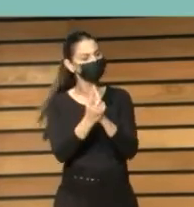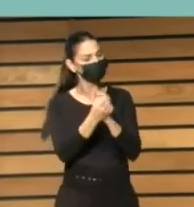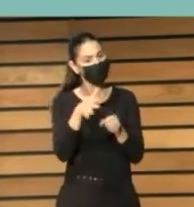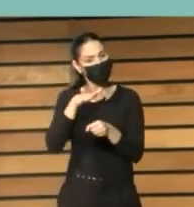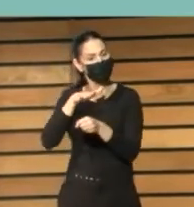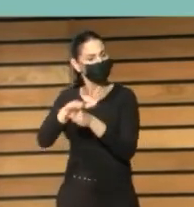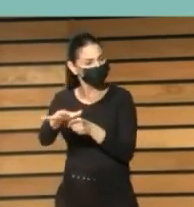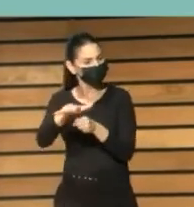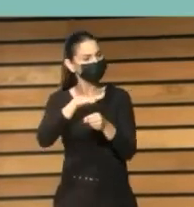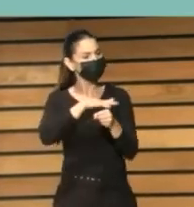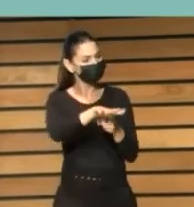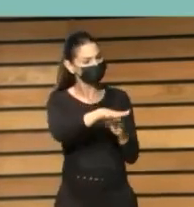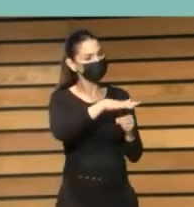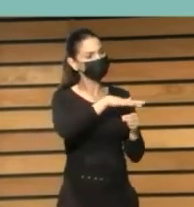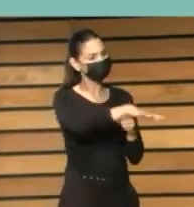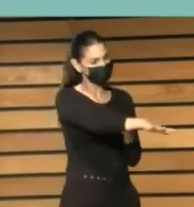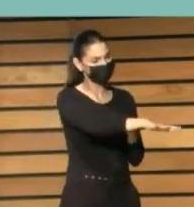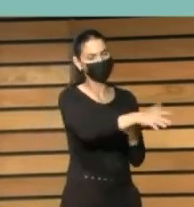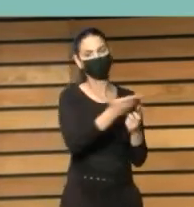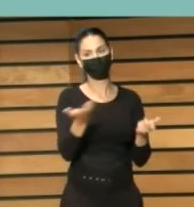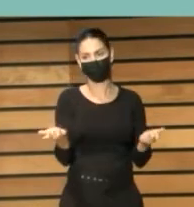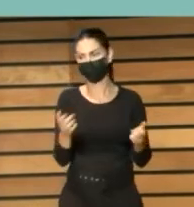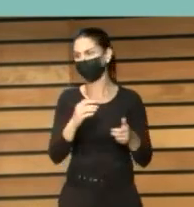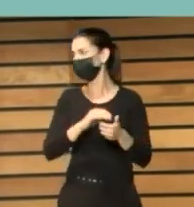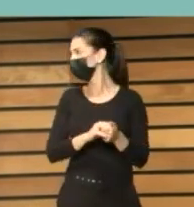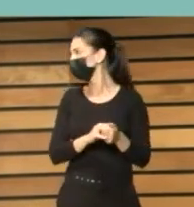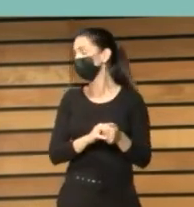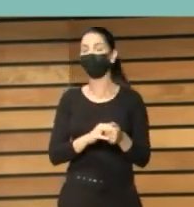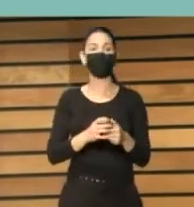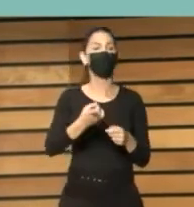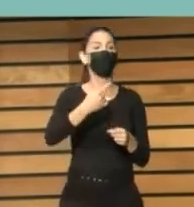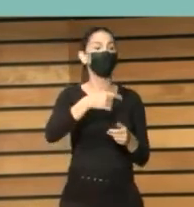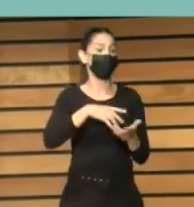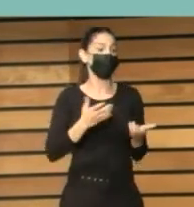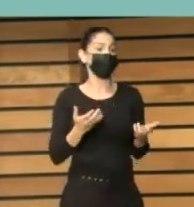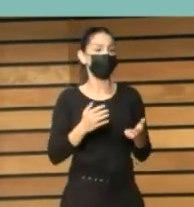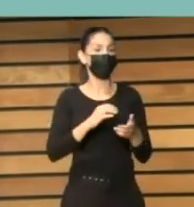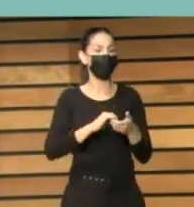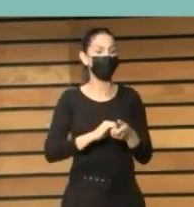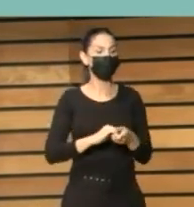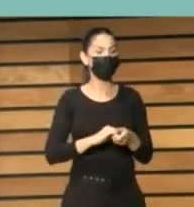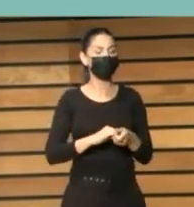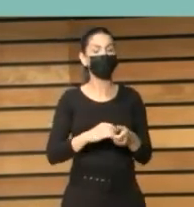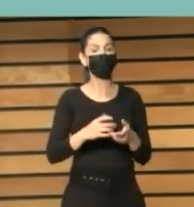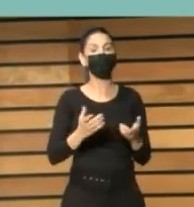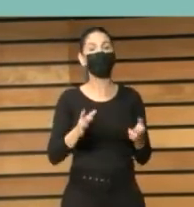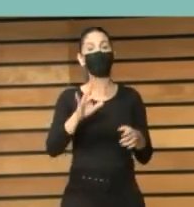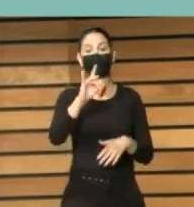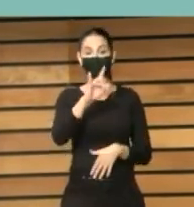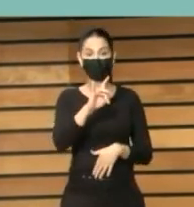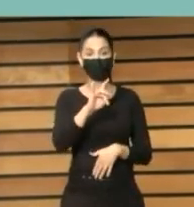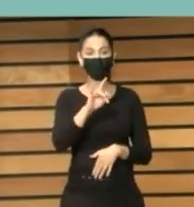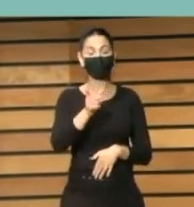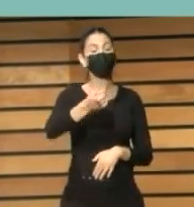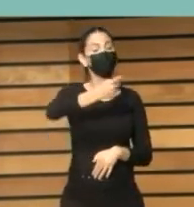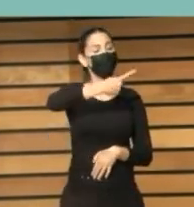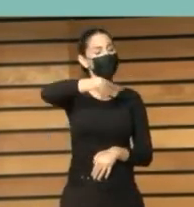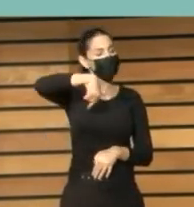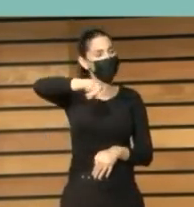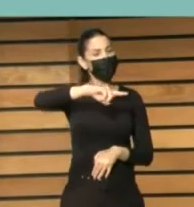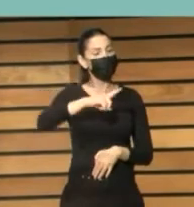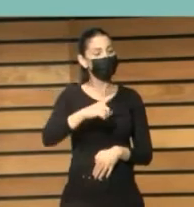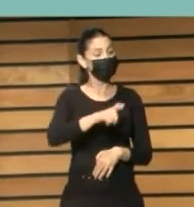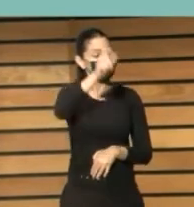con datos cuantitativos más de lo que a veces nosotros mismos somos capaces de pararnos y decir si estamos transformando